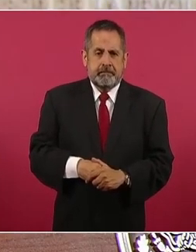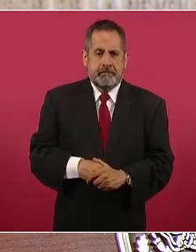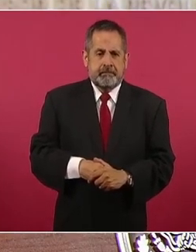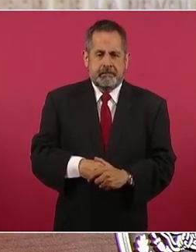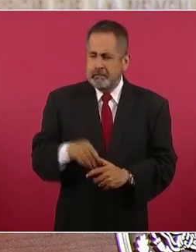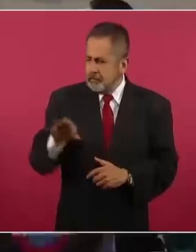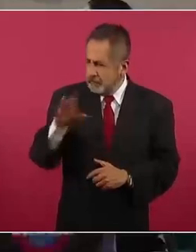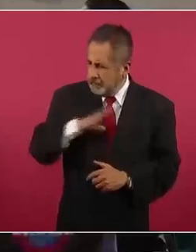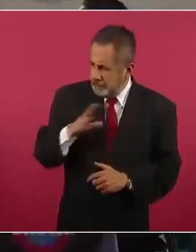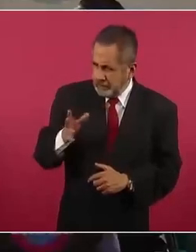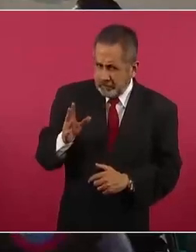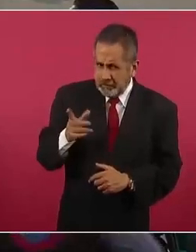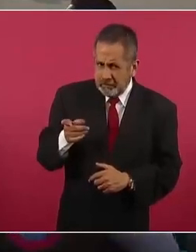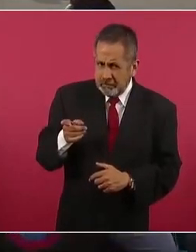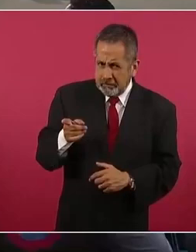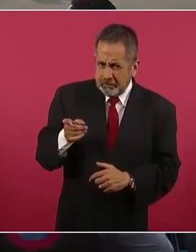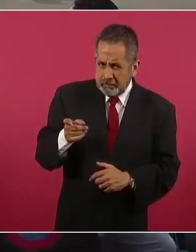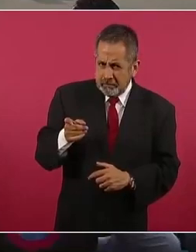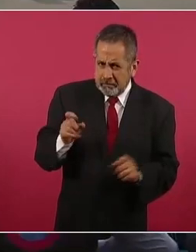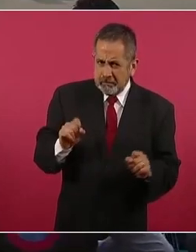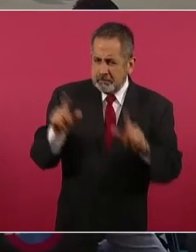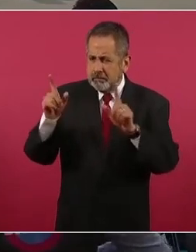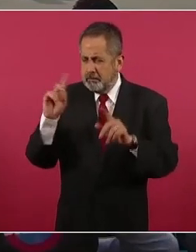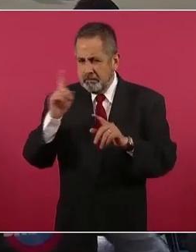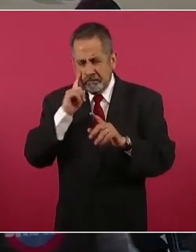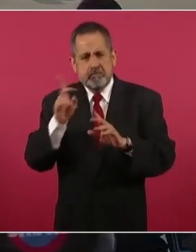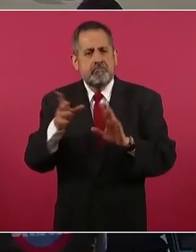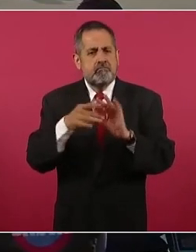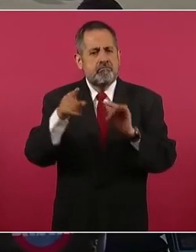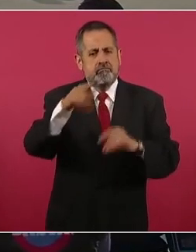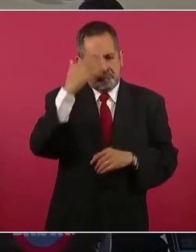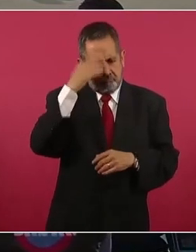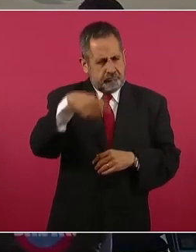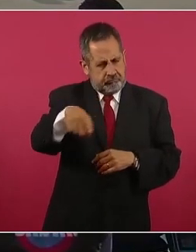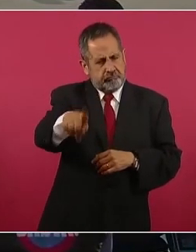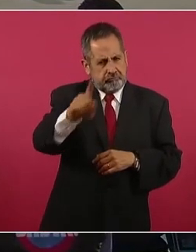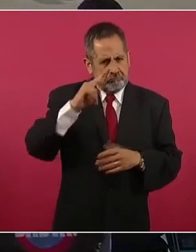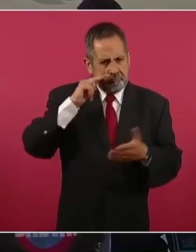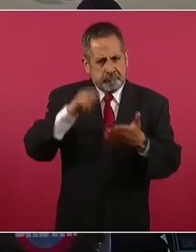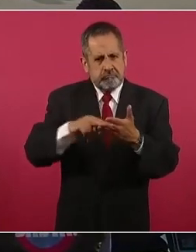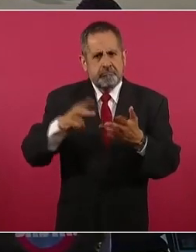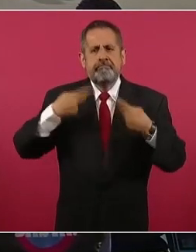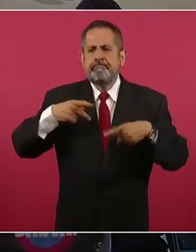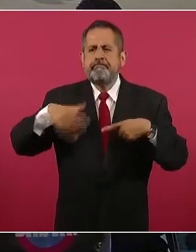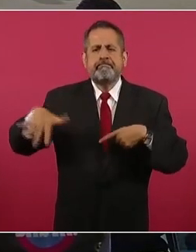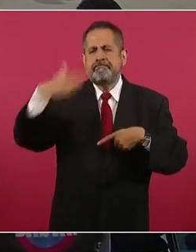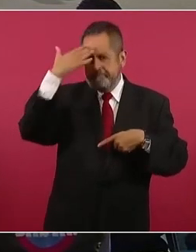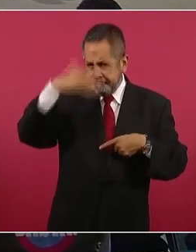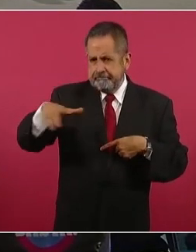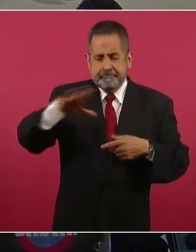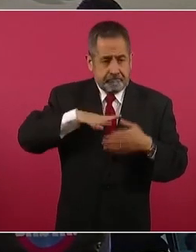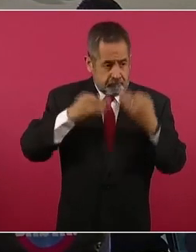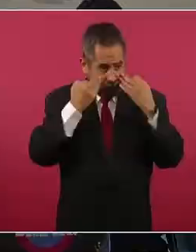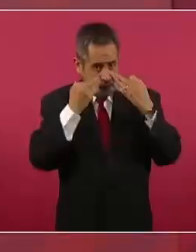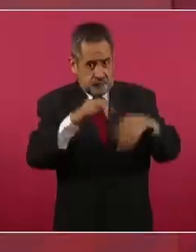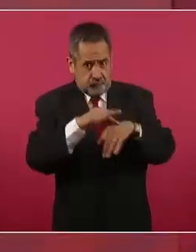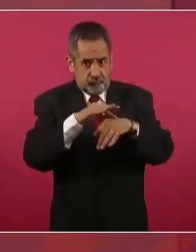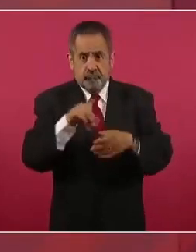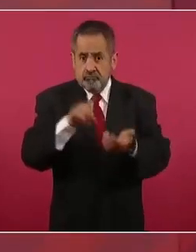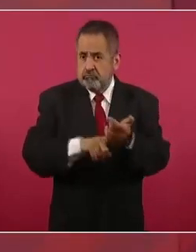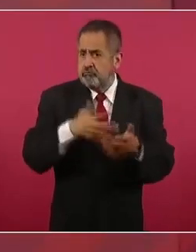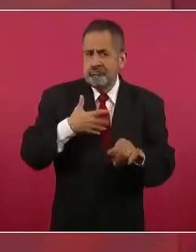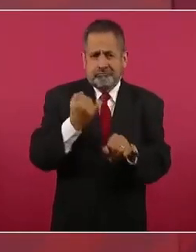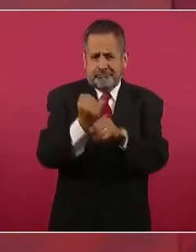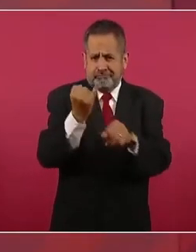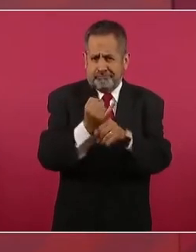O no lo pasamos, nada más que ustedes… o que la gente lo sepa, pues, que lo puede encontrar en